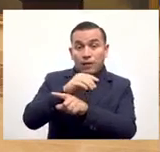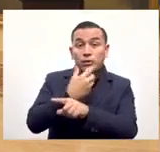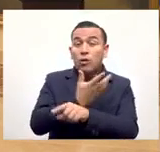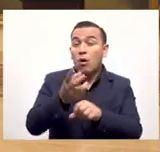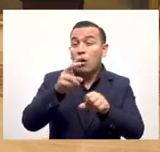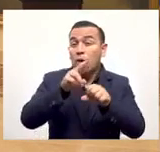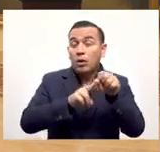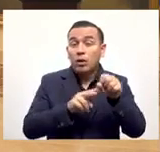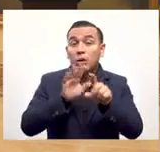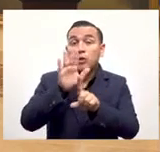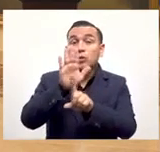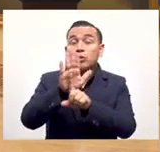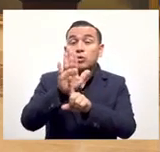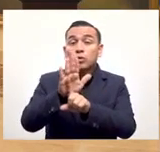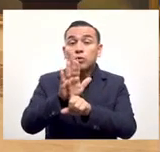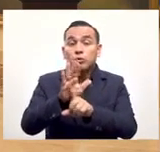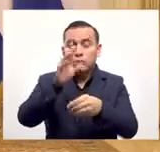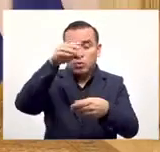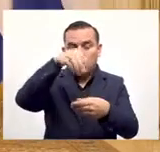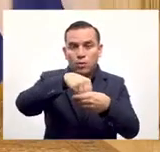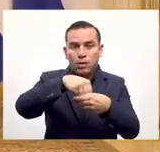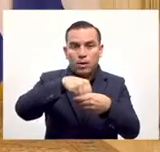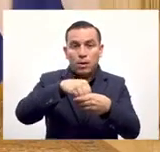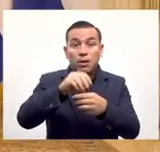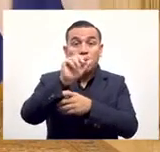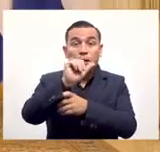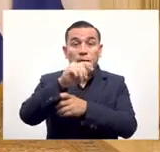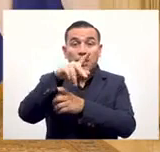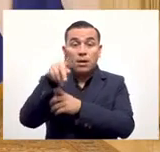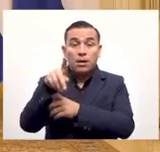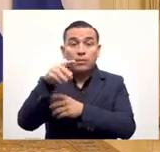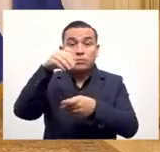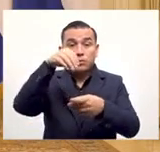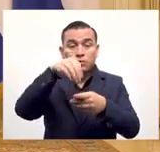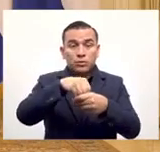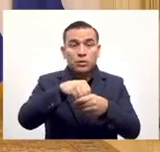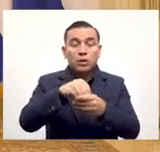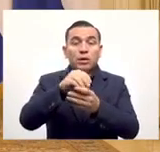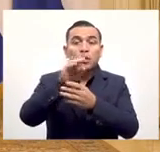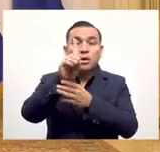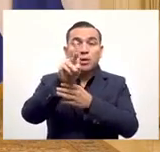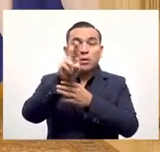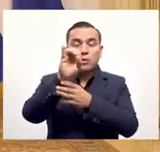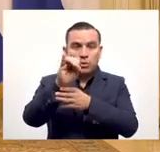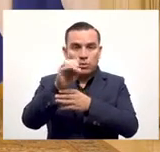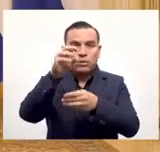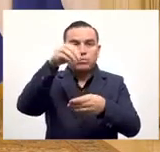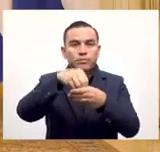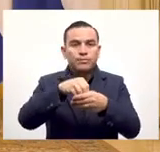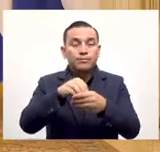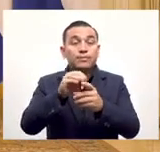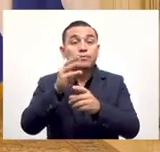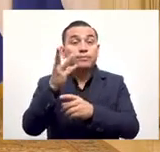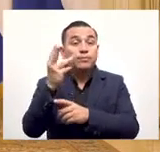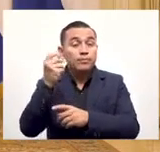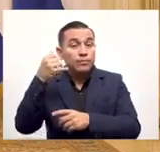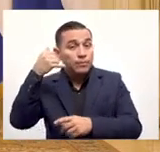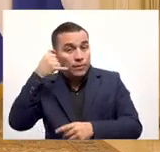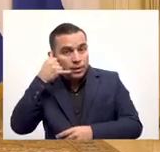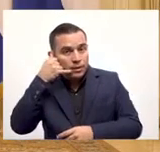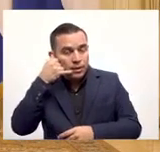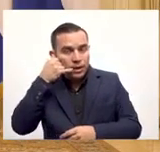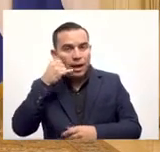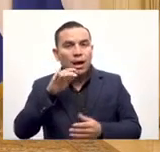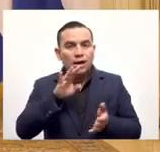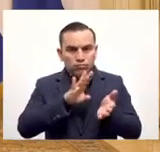consumo. Entonces, usted baja el app, ingresa su DUI y su teléfono, se registra y recibe 30 dólares